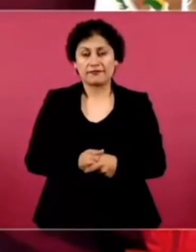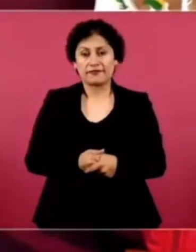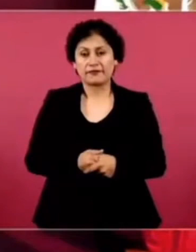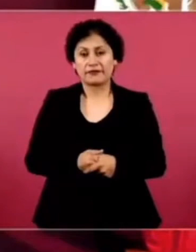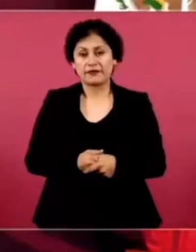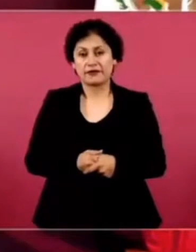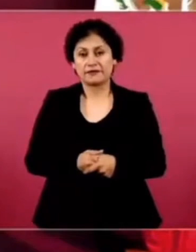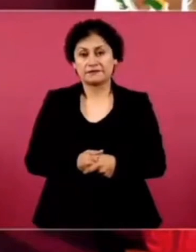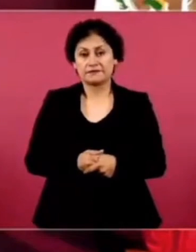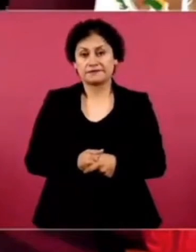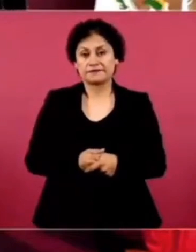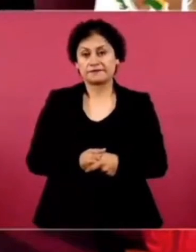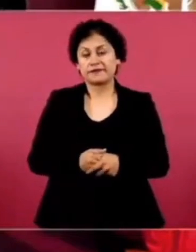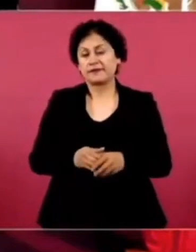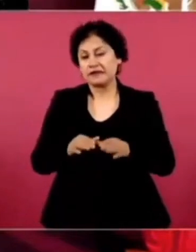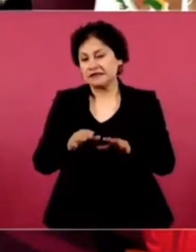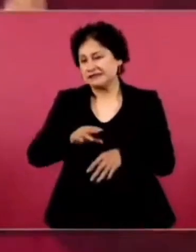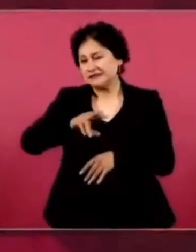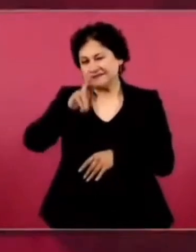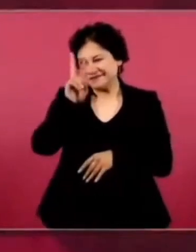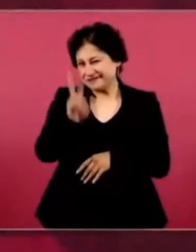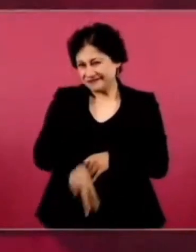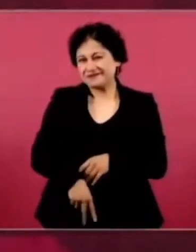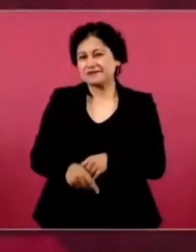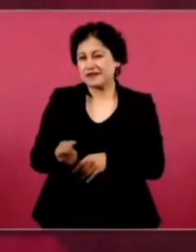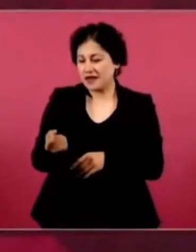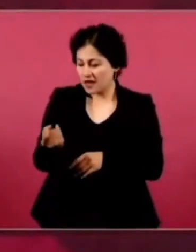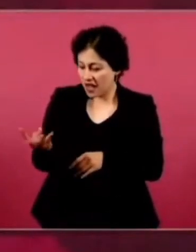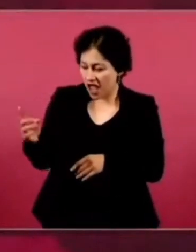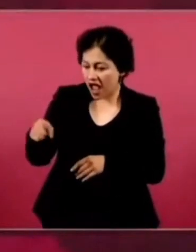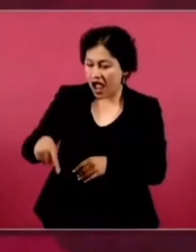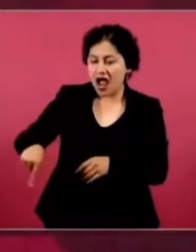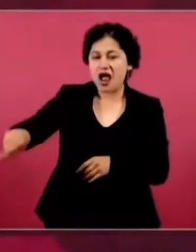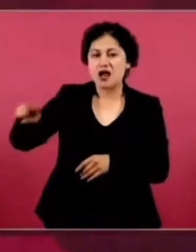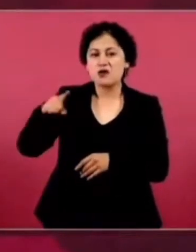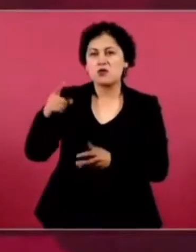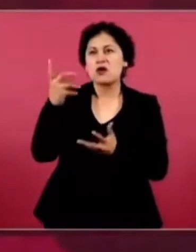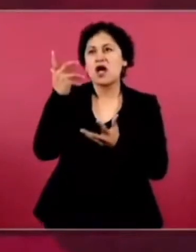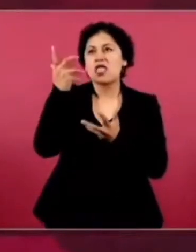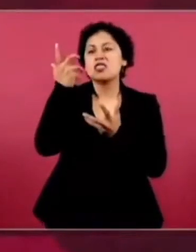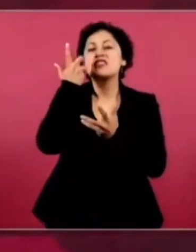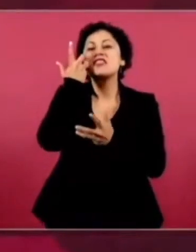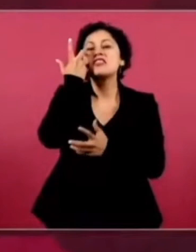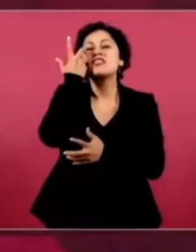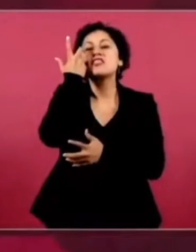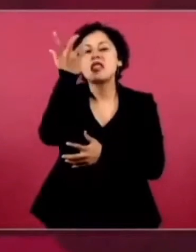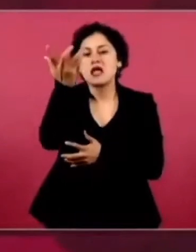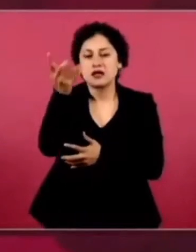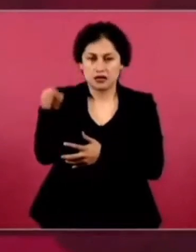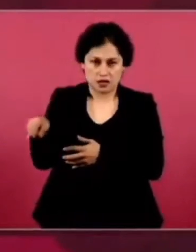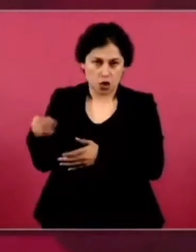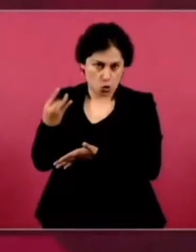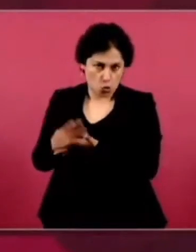Y hay una especie de enajenación en algunos. No estoy hablando nada más de este caso.